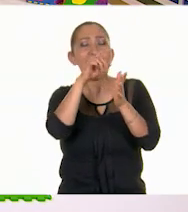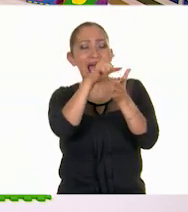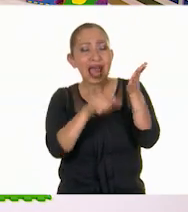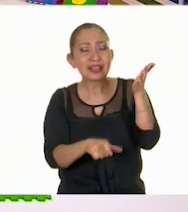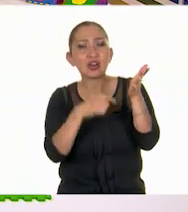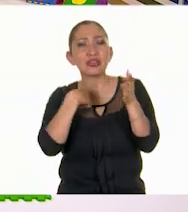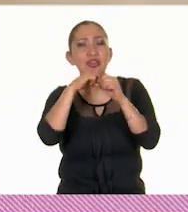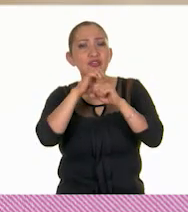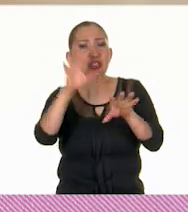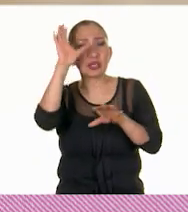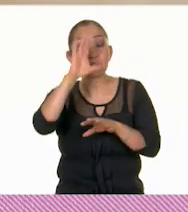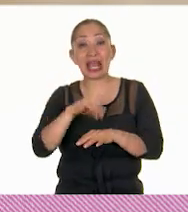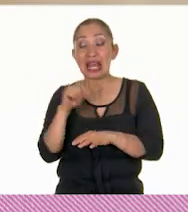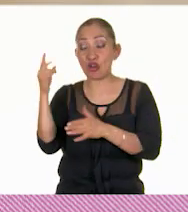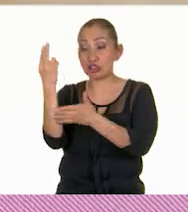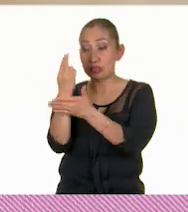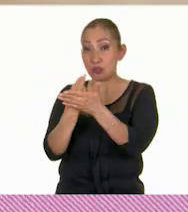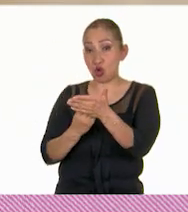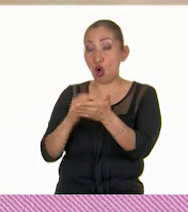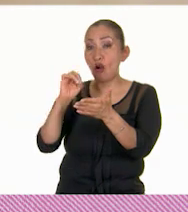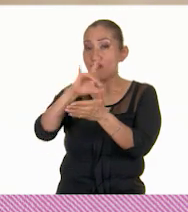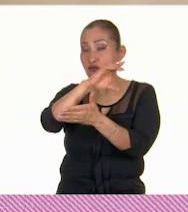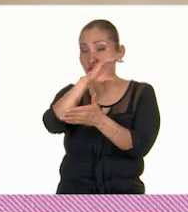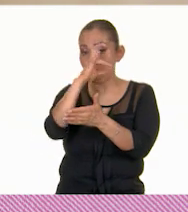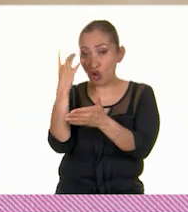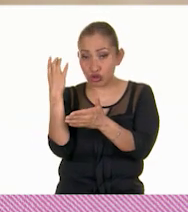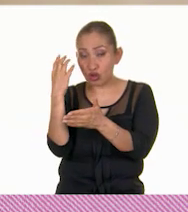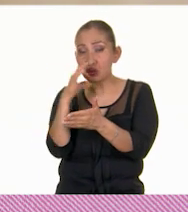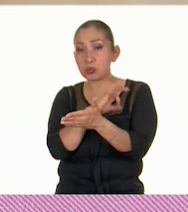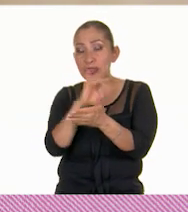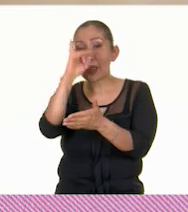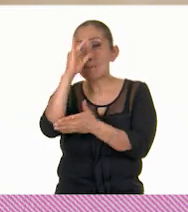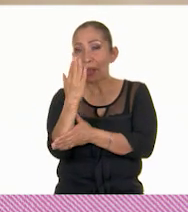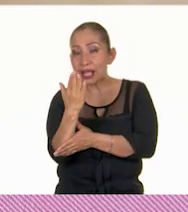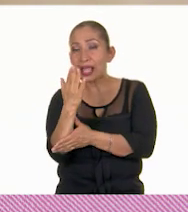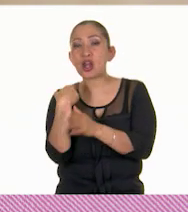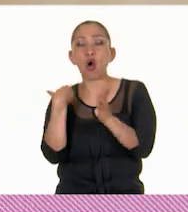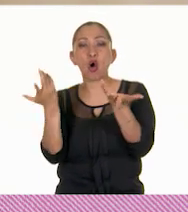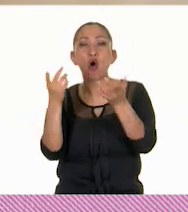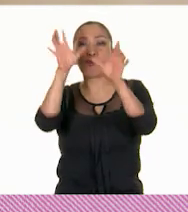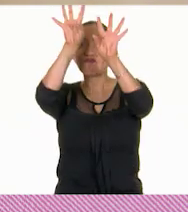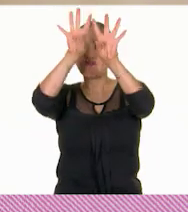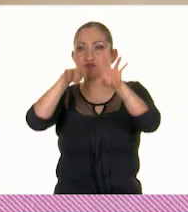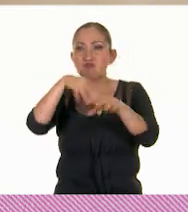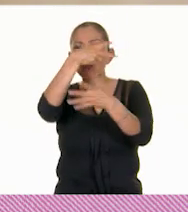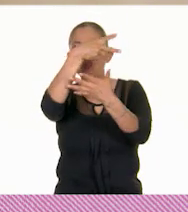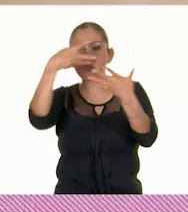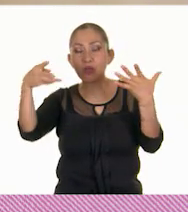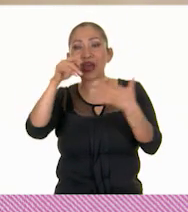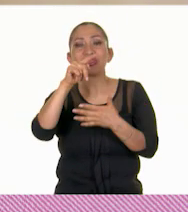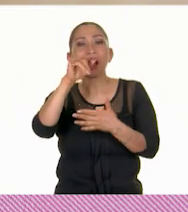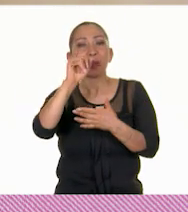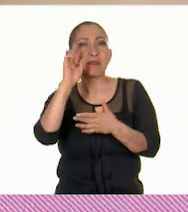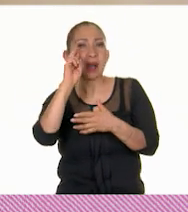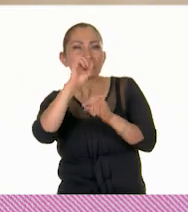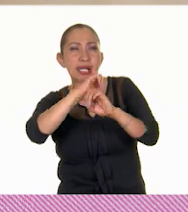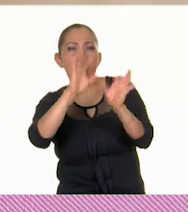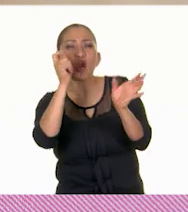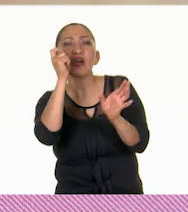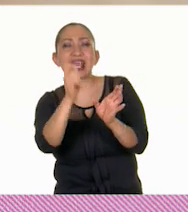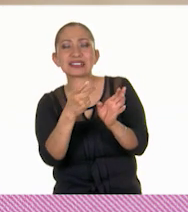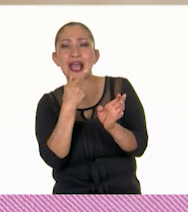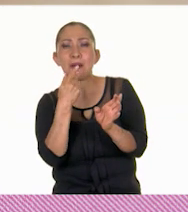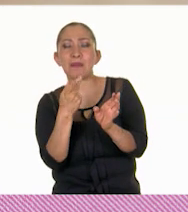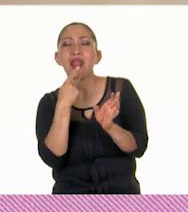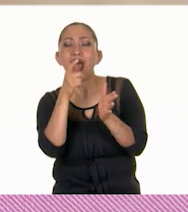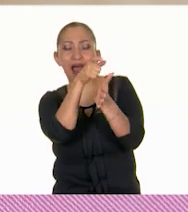sé. Las ilustraciones pueden ser imágenes y tablas que nos dan más la idea de lo que se trata